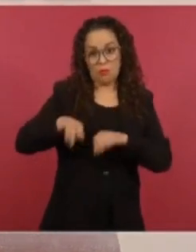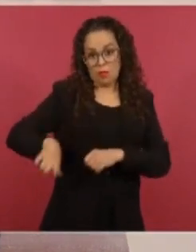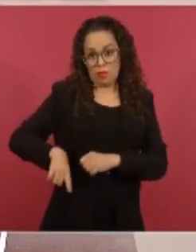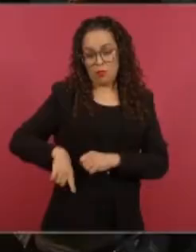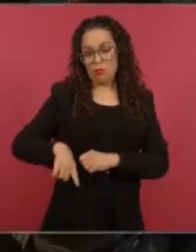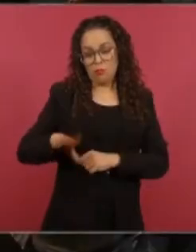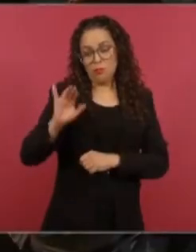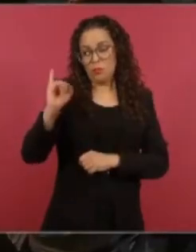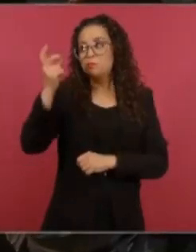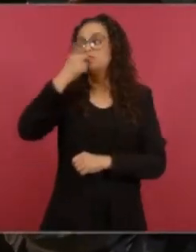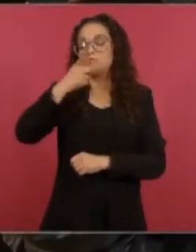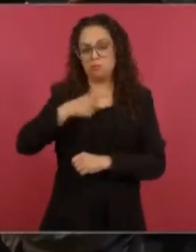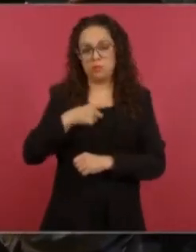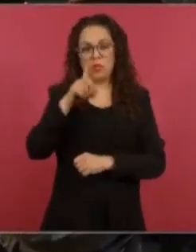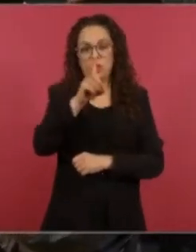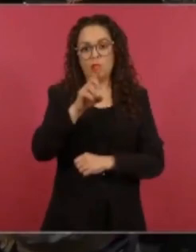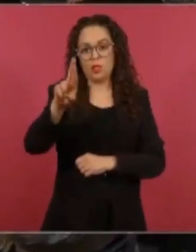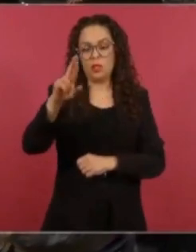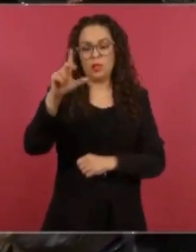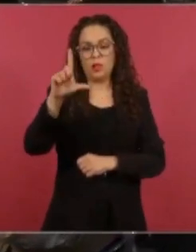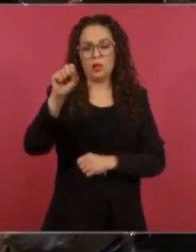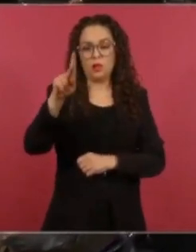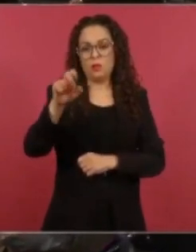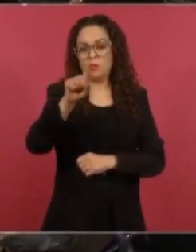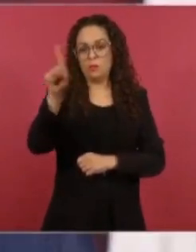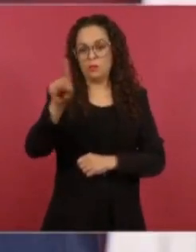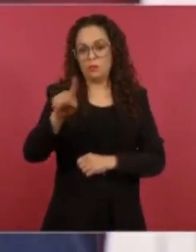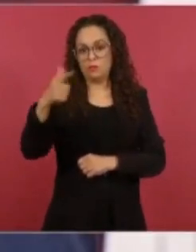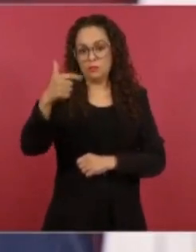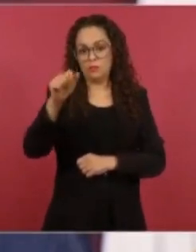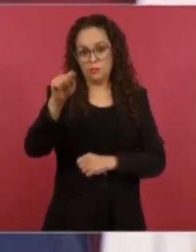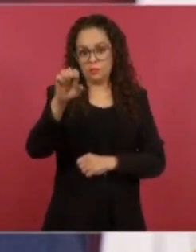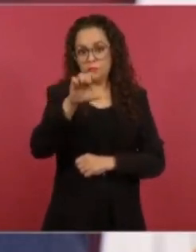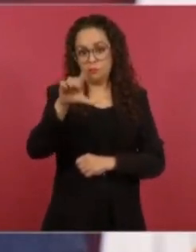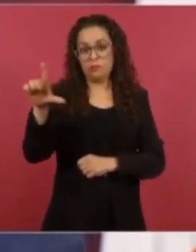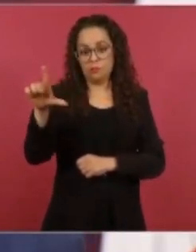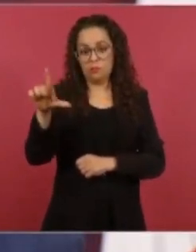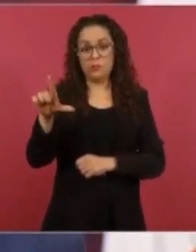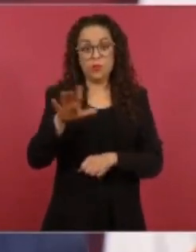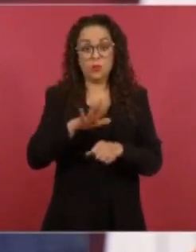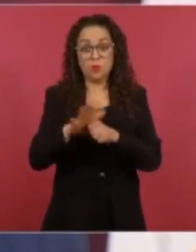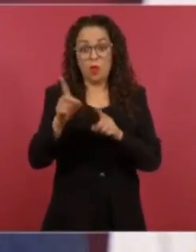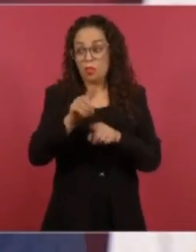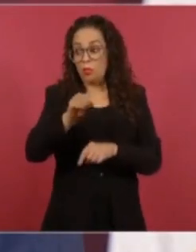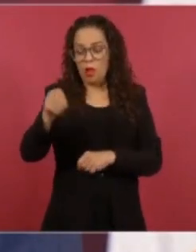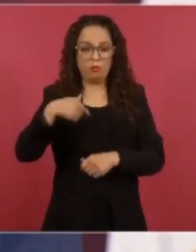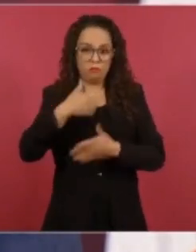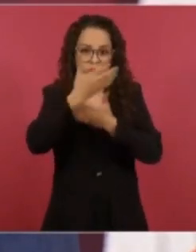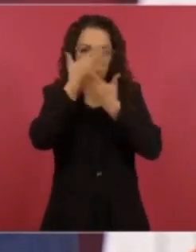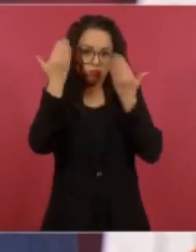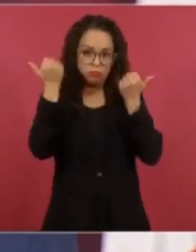No sé, pero yo creo que ya él va a despedirse. También,